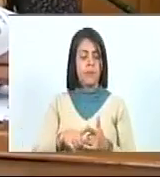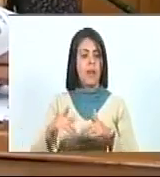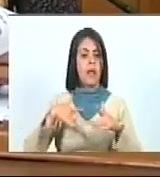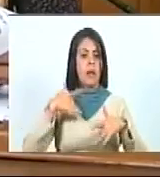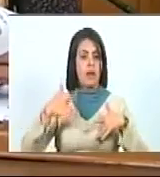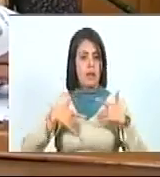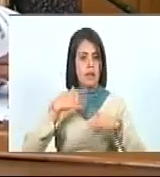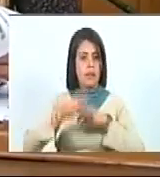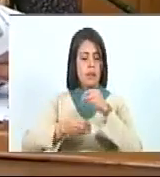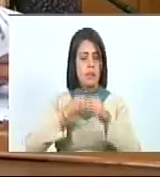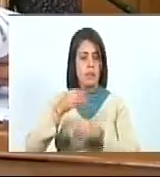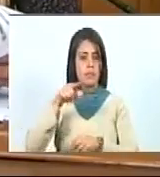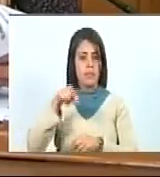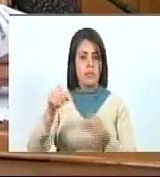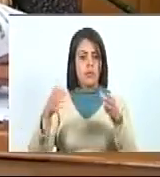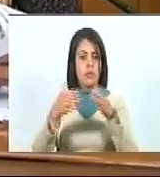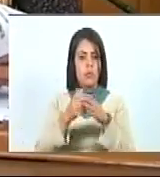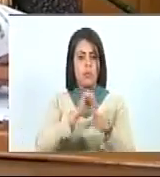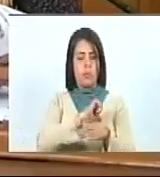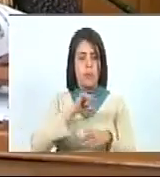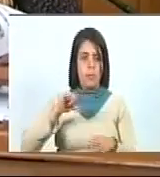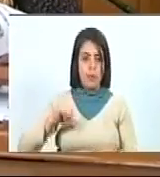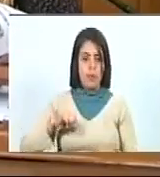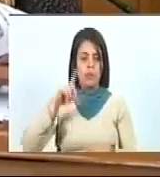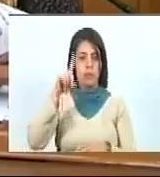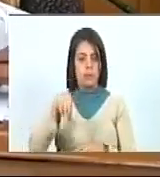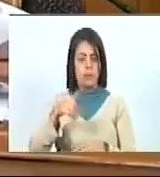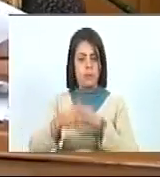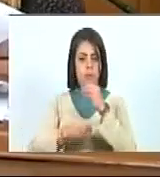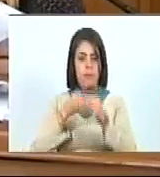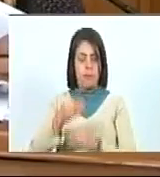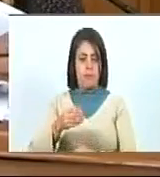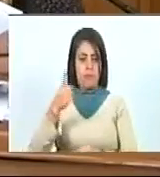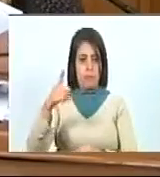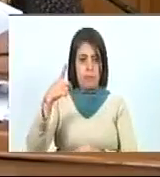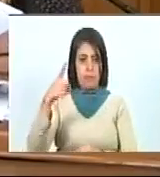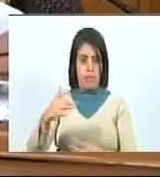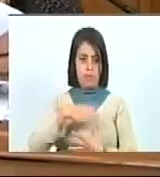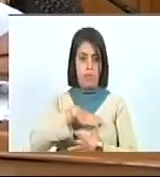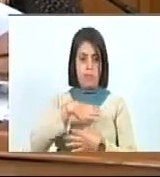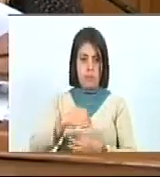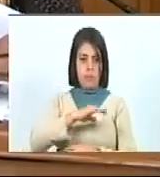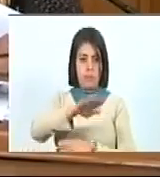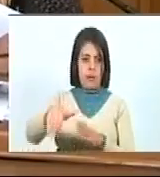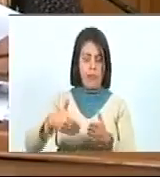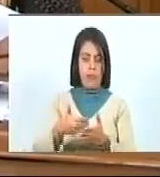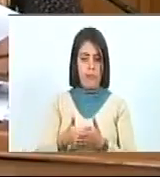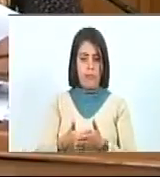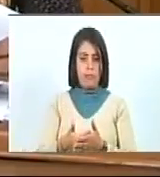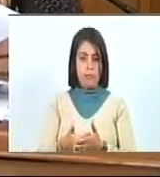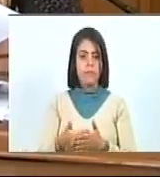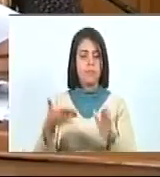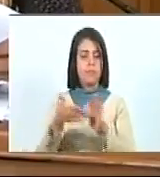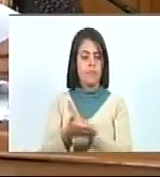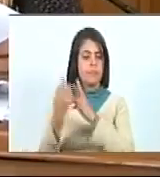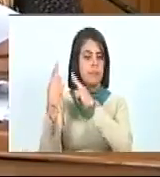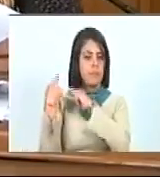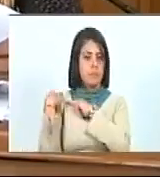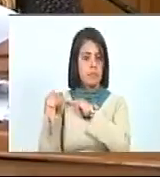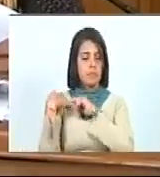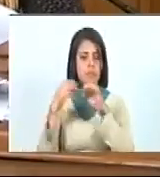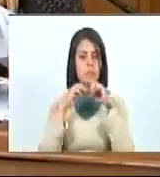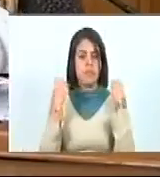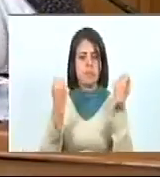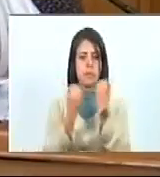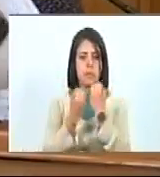actividades del sector privado que afecten los derechos o intereses colectivos, en corresponsabilidad con los